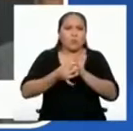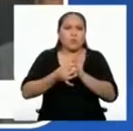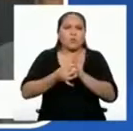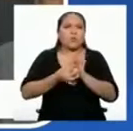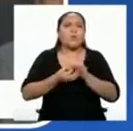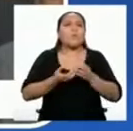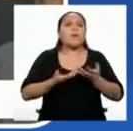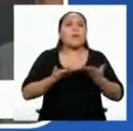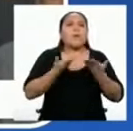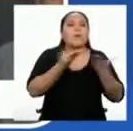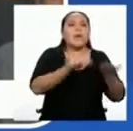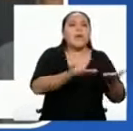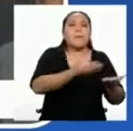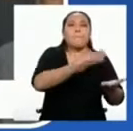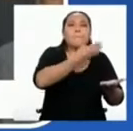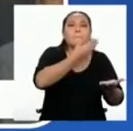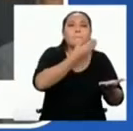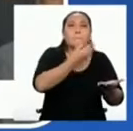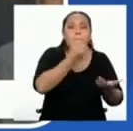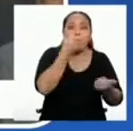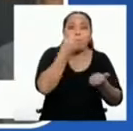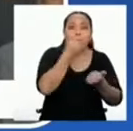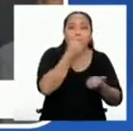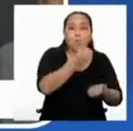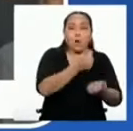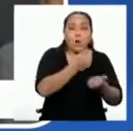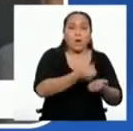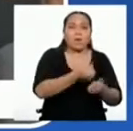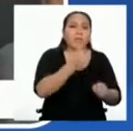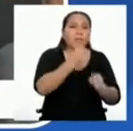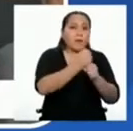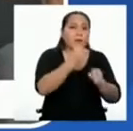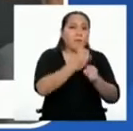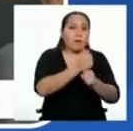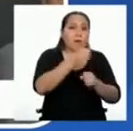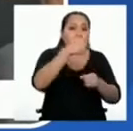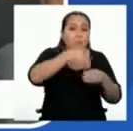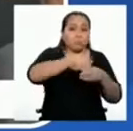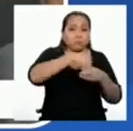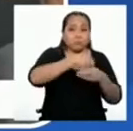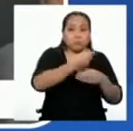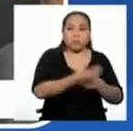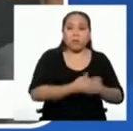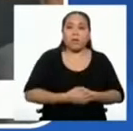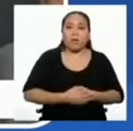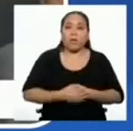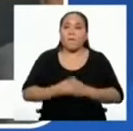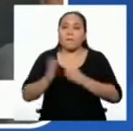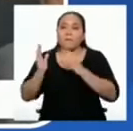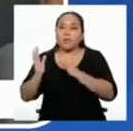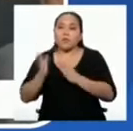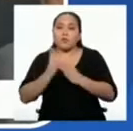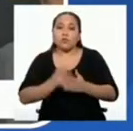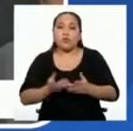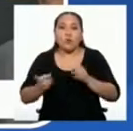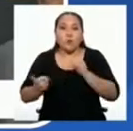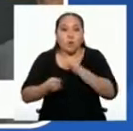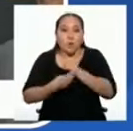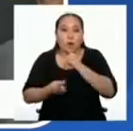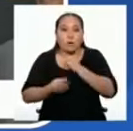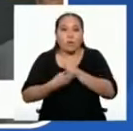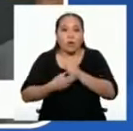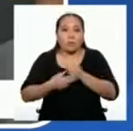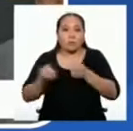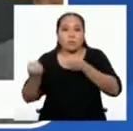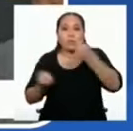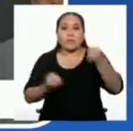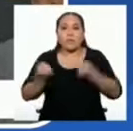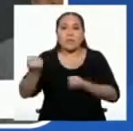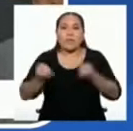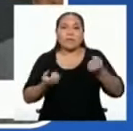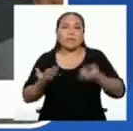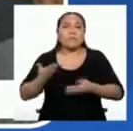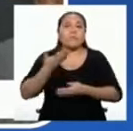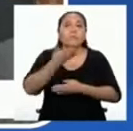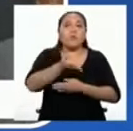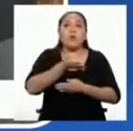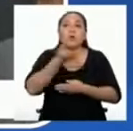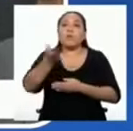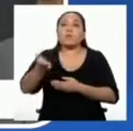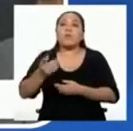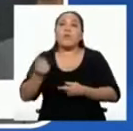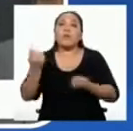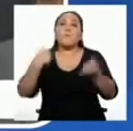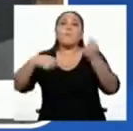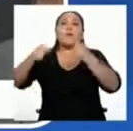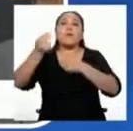su adecuado funcionamiento. Producción y almacenamiento, transporte, distribución y venta de